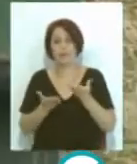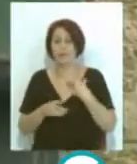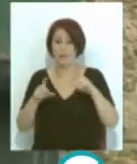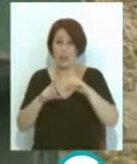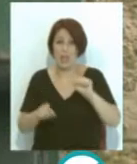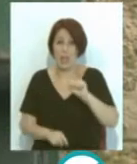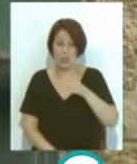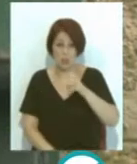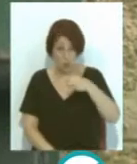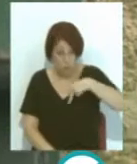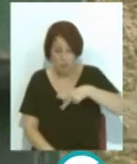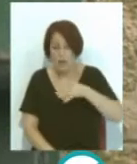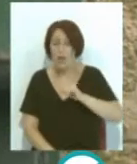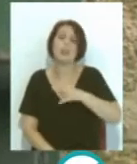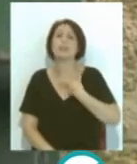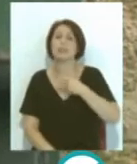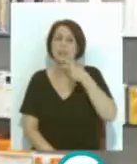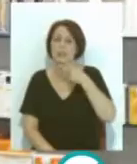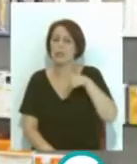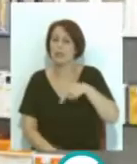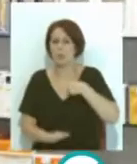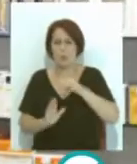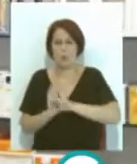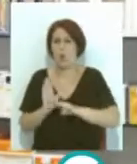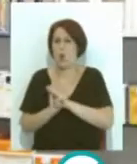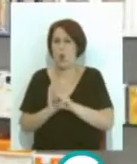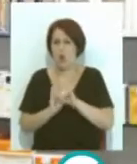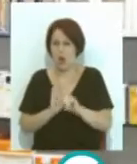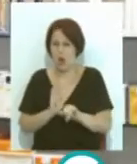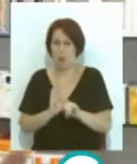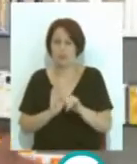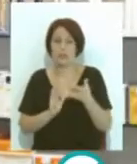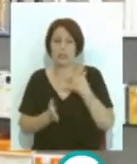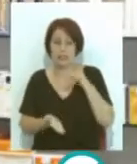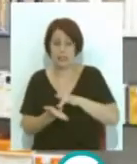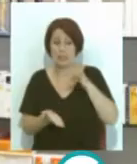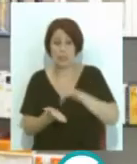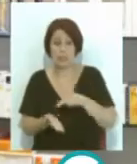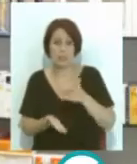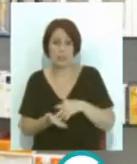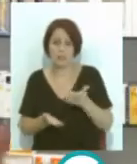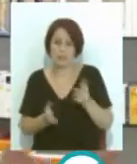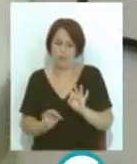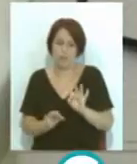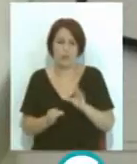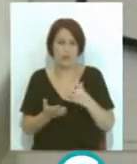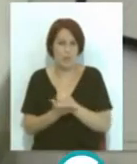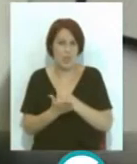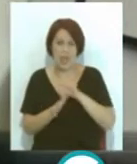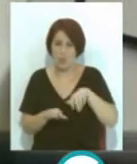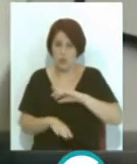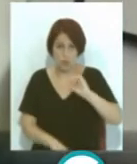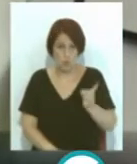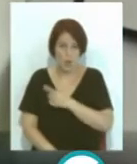tenemos Axon Tabaco, donde eso está protocolizado, se van citando, se van, y bueno, y así en todas las farmacias de Cádiz,